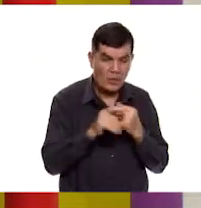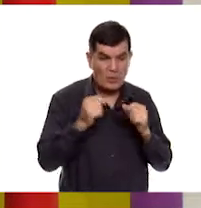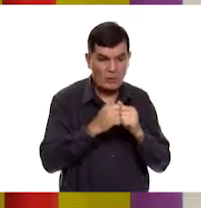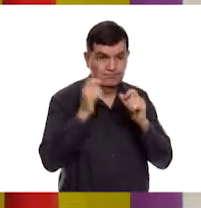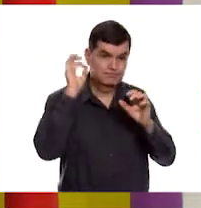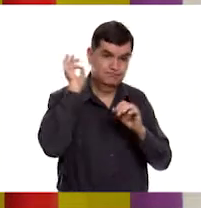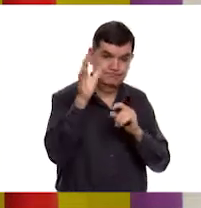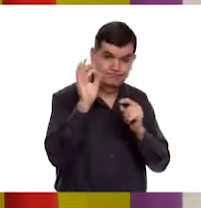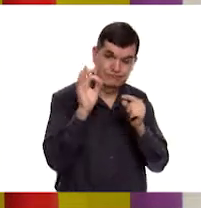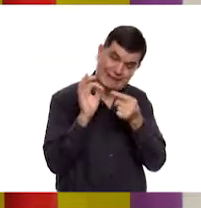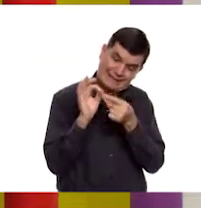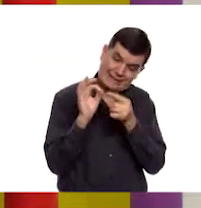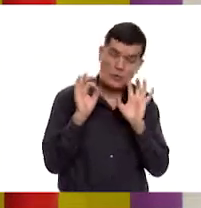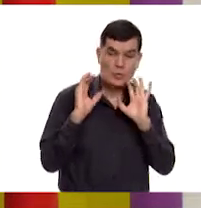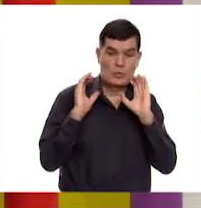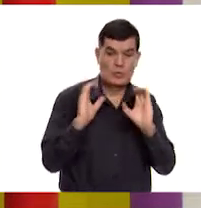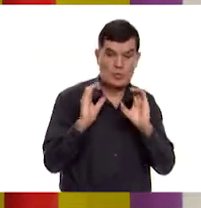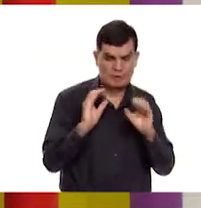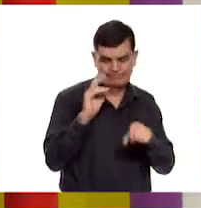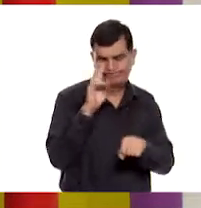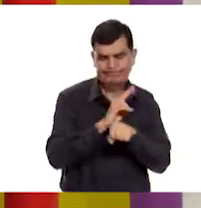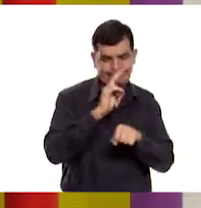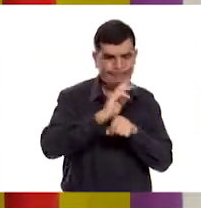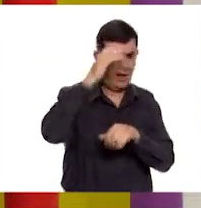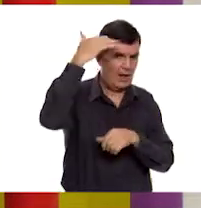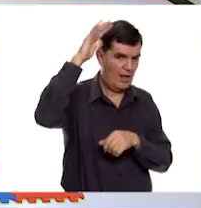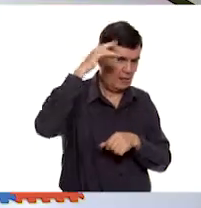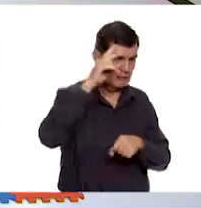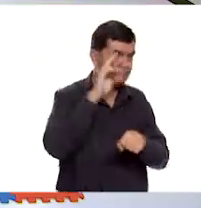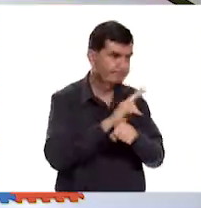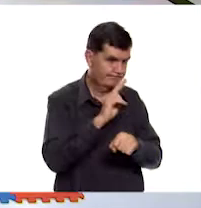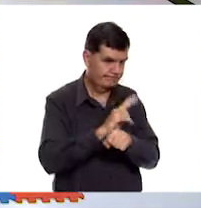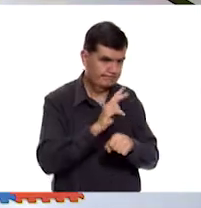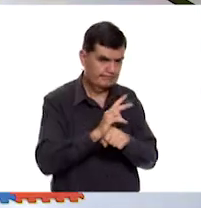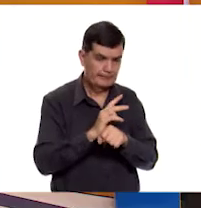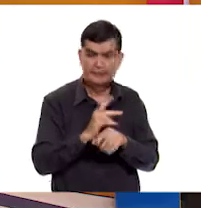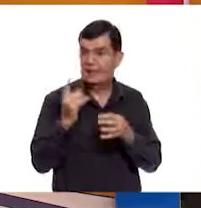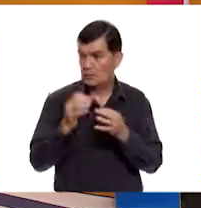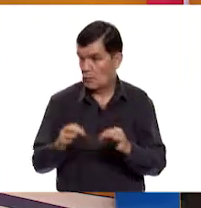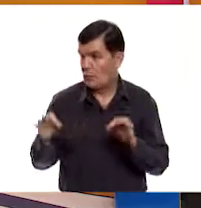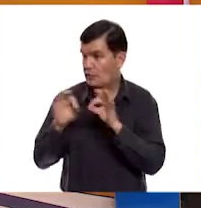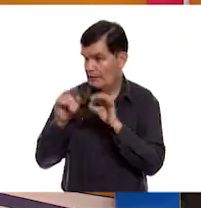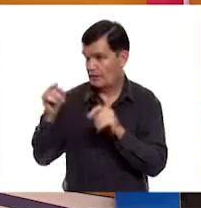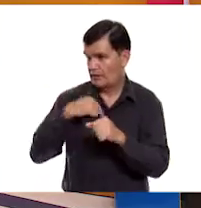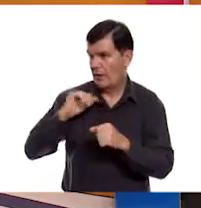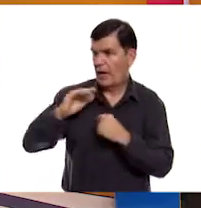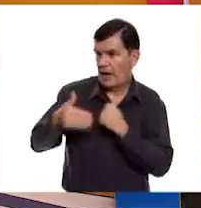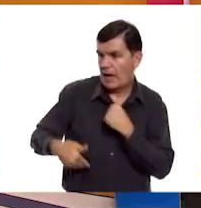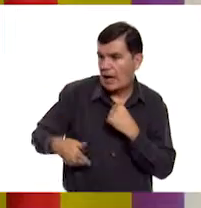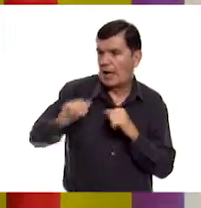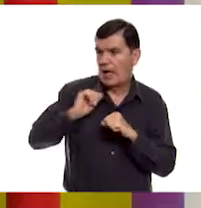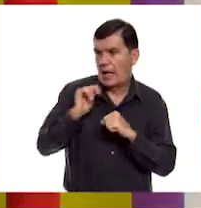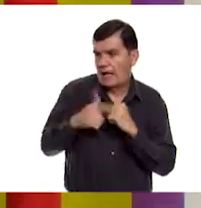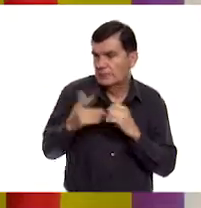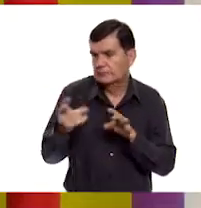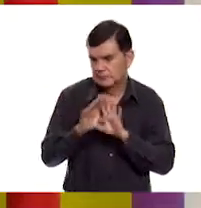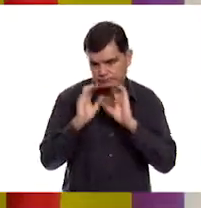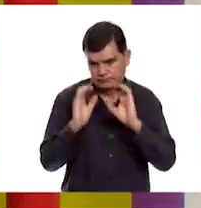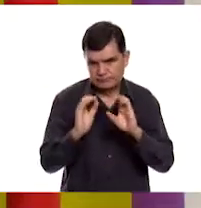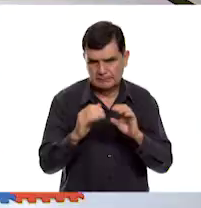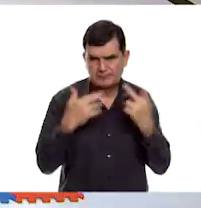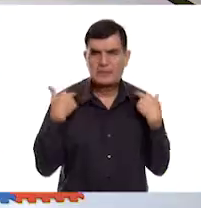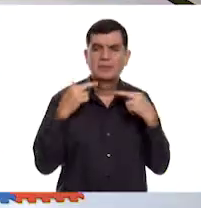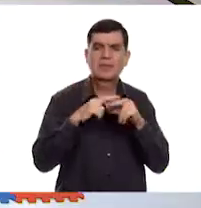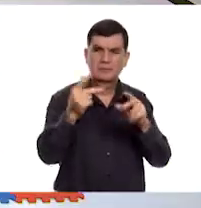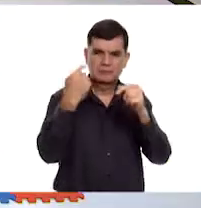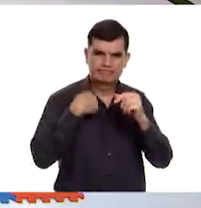los dardos, tengamos la supervisión de algún adulto. Sí, eso es súper importante, no se vayan a lastimar. Exacto. Entonces, ahora sí, vamos con el profesor